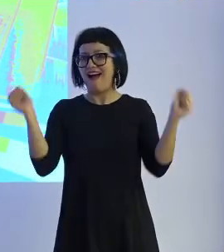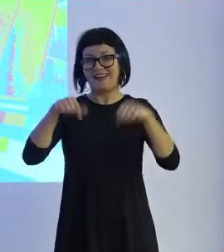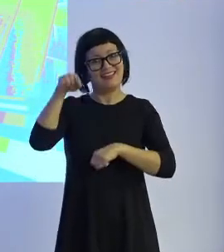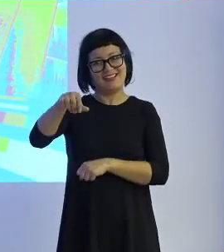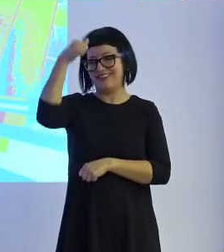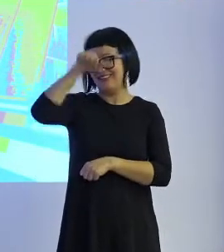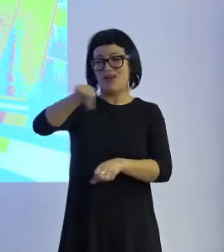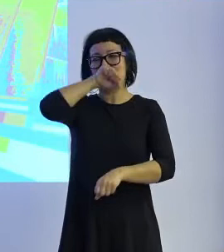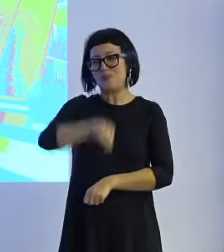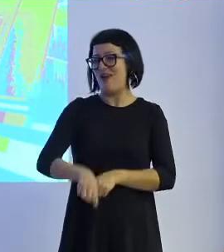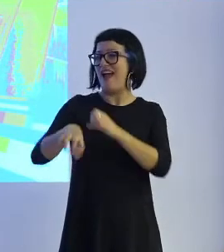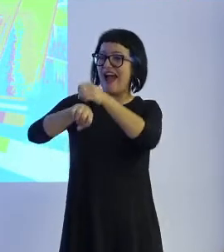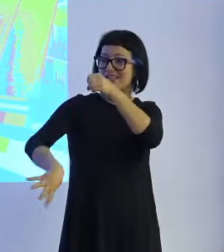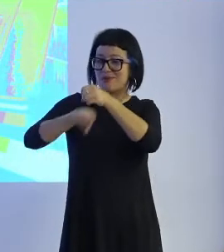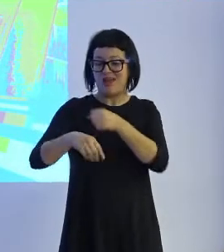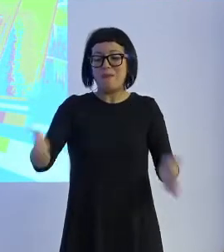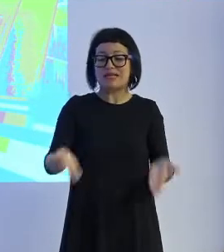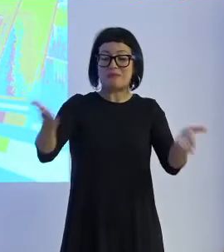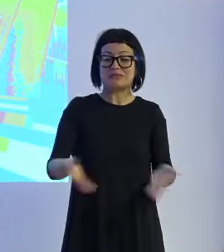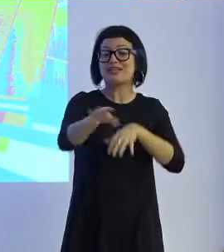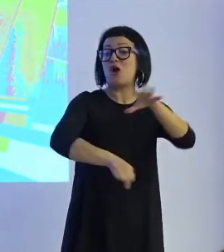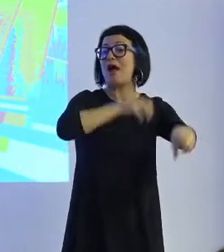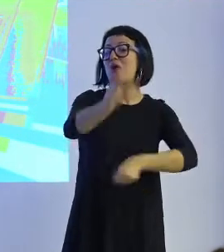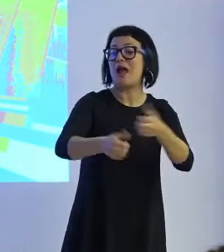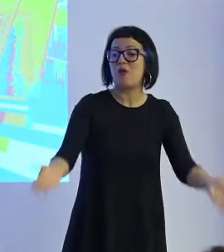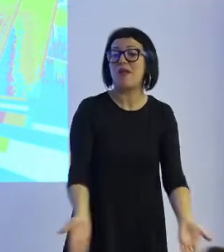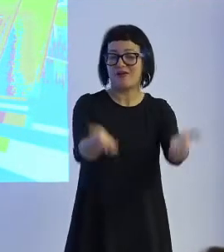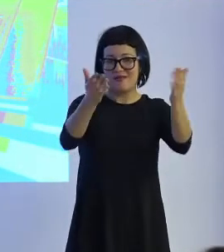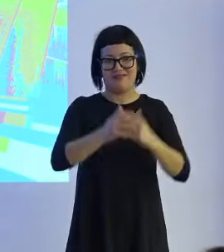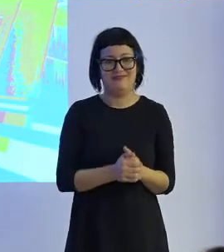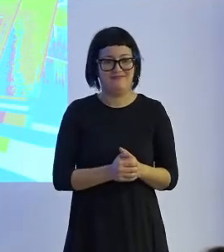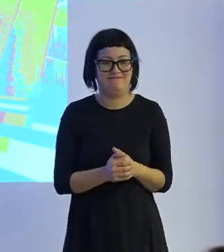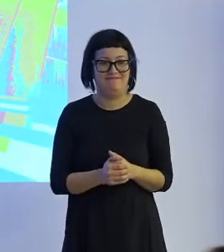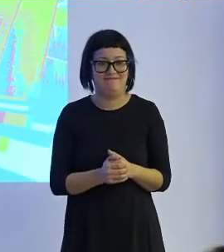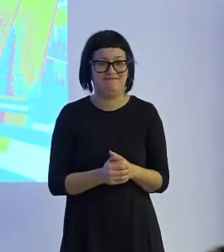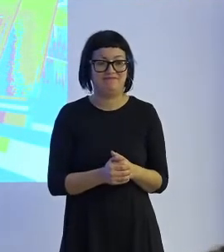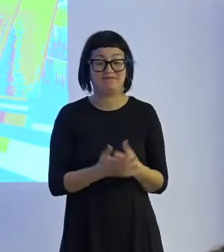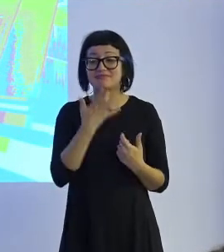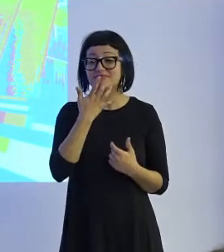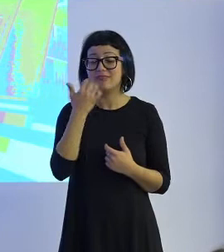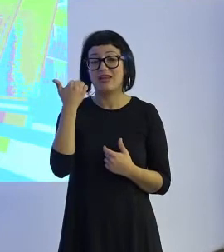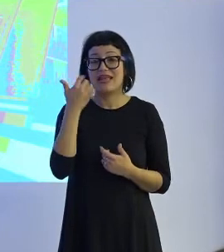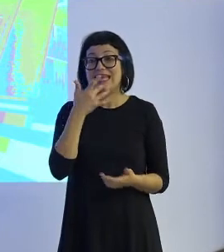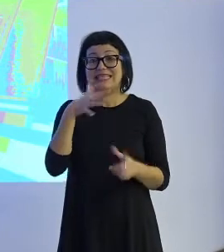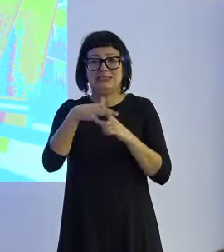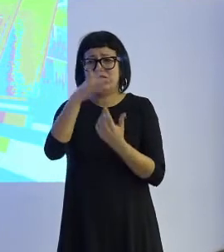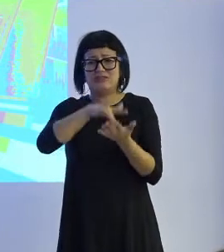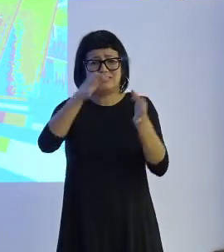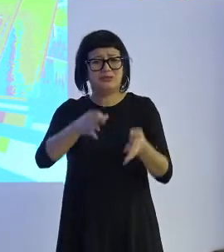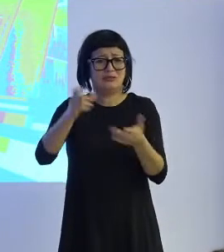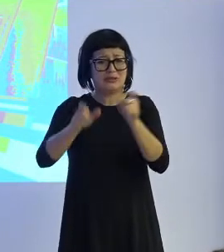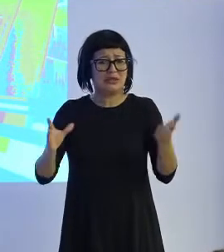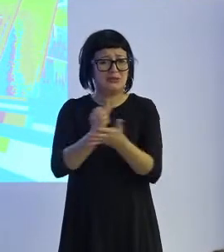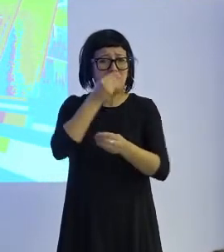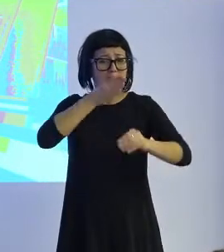adora comprar aspiradoras! ¡Aquí tienes más aspiradoras! ¡Compra más aspiradoras! ¿A quién no le ha pasado que a lo mejor en el